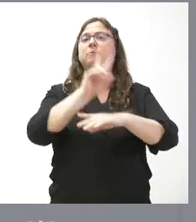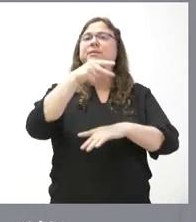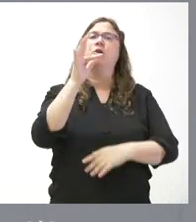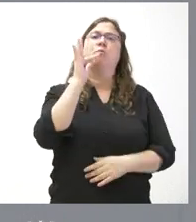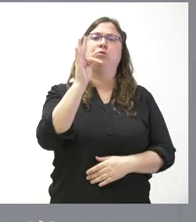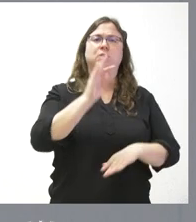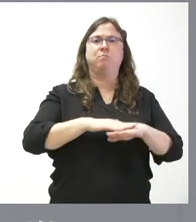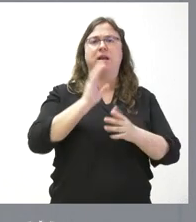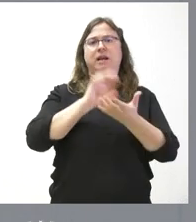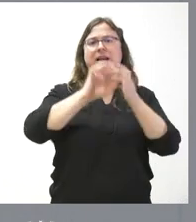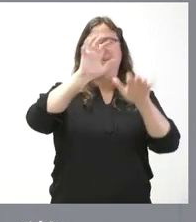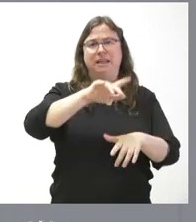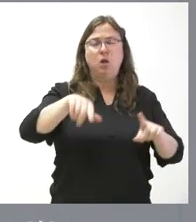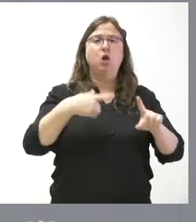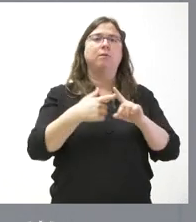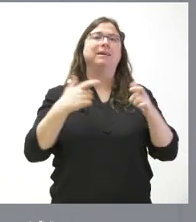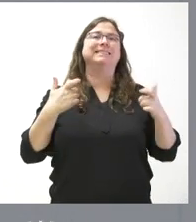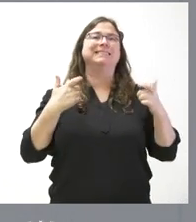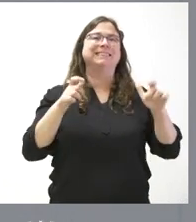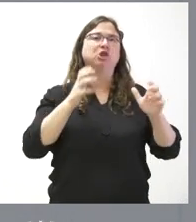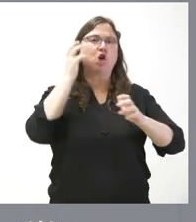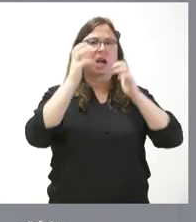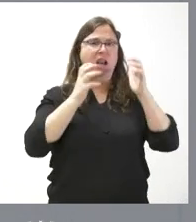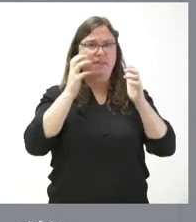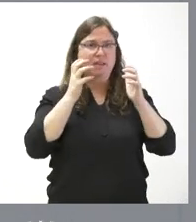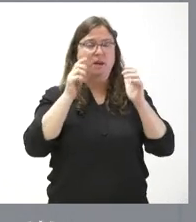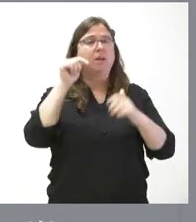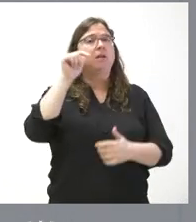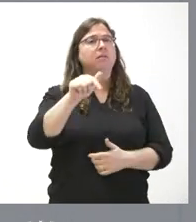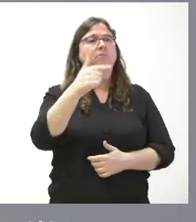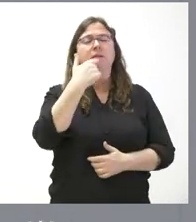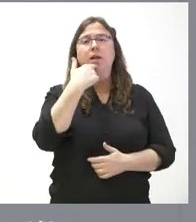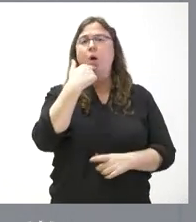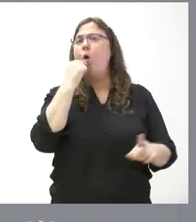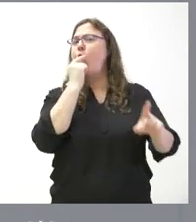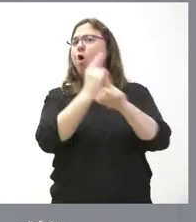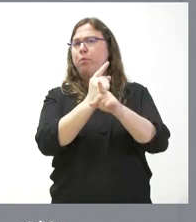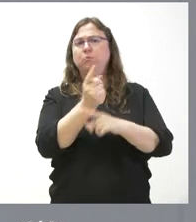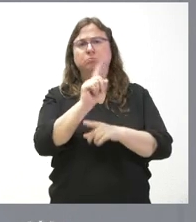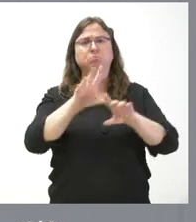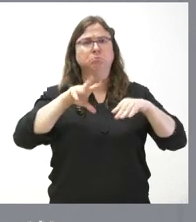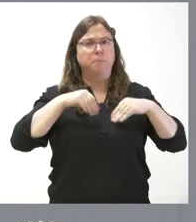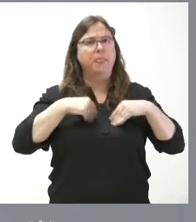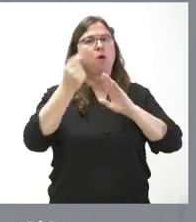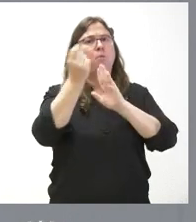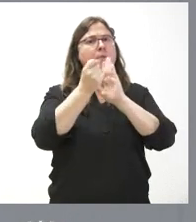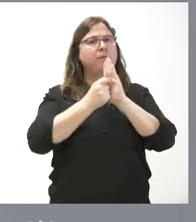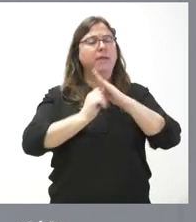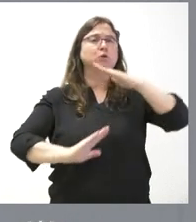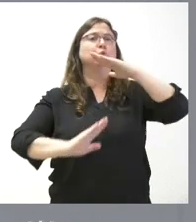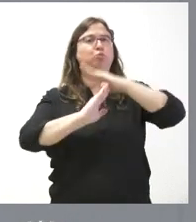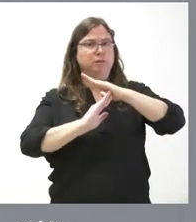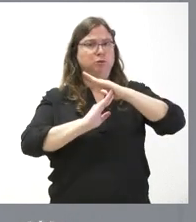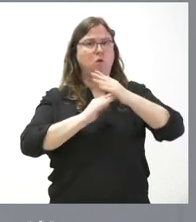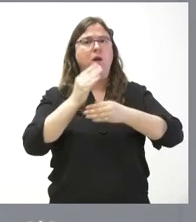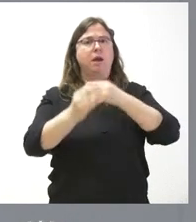Castilla y León, será positiva para el sector ganadero. Y aquí planteamos no oponernos al requerimiento de la medida cautelar de suspensión que se ha